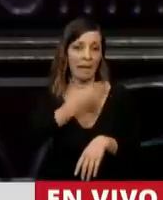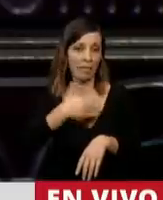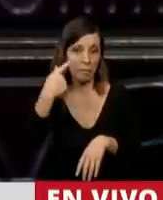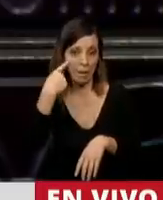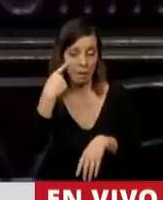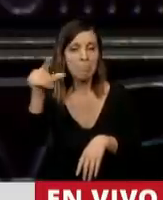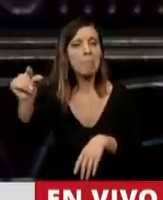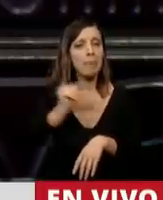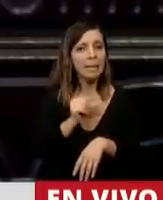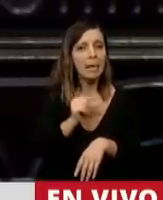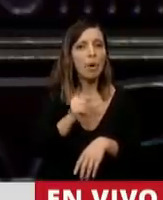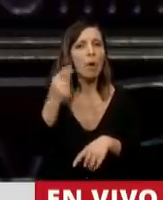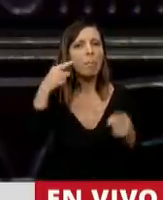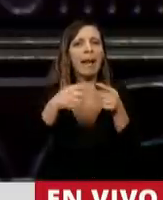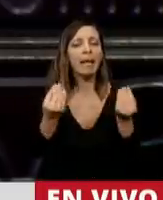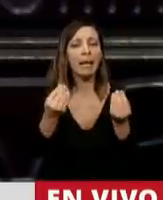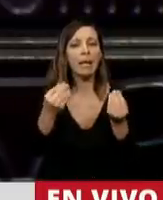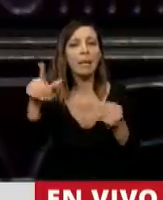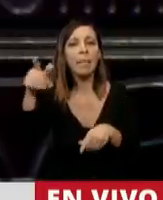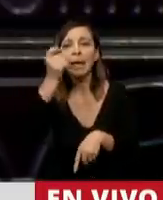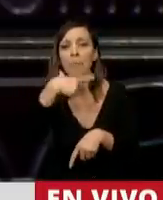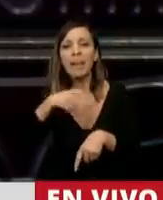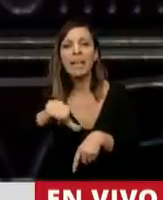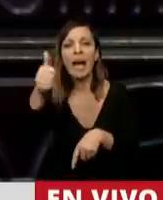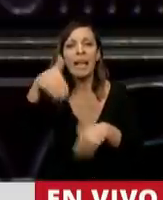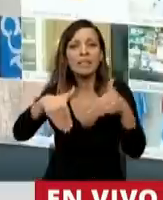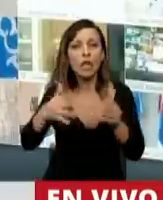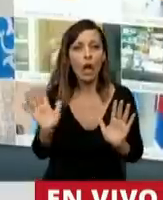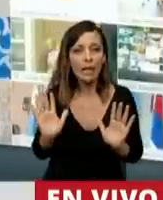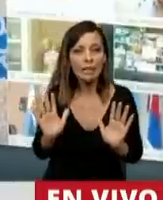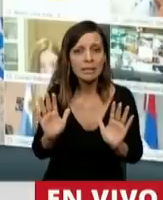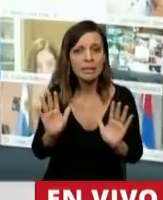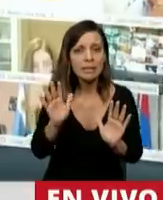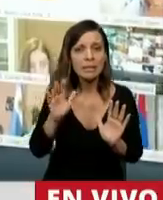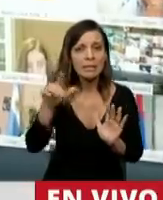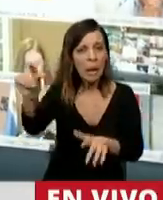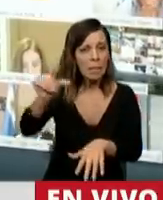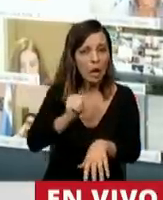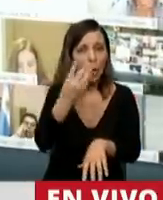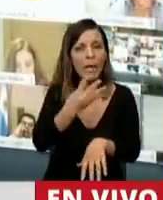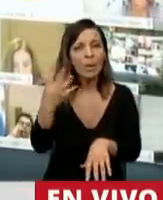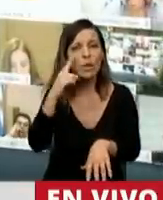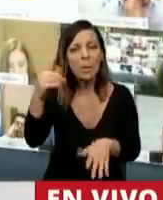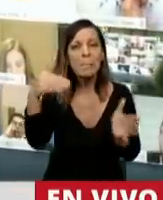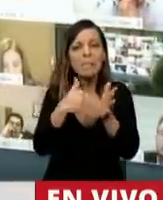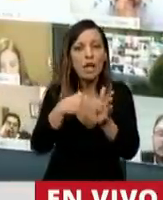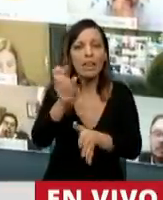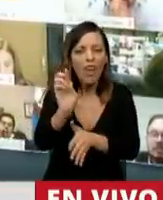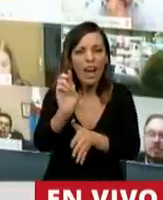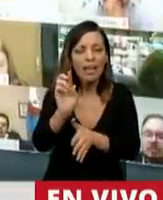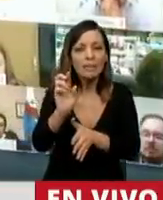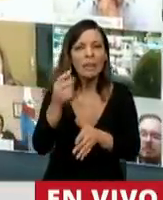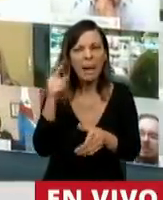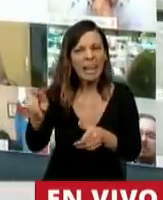Monetario Internacional había sido para que Macri ganara las elecciones. Le prestaron 44.000 millones de dólares